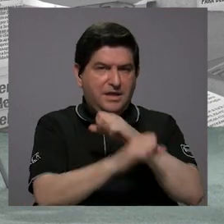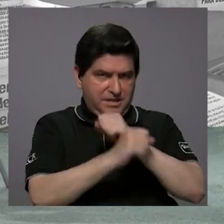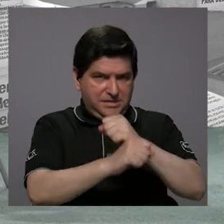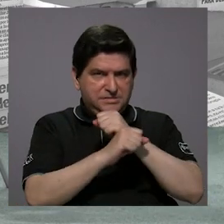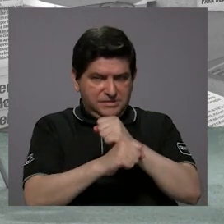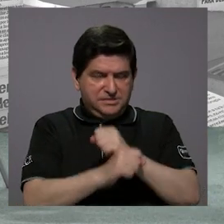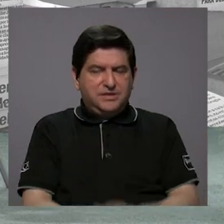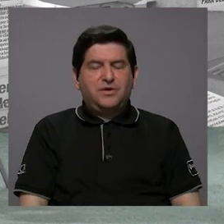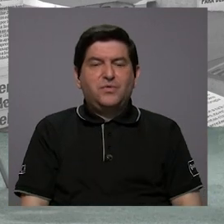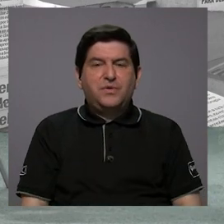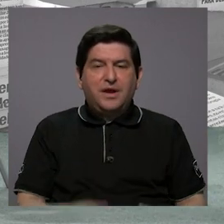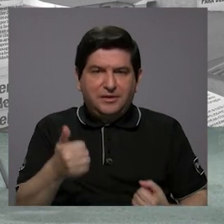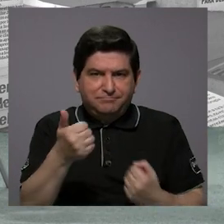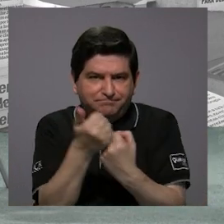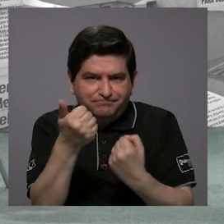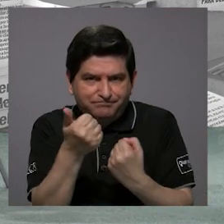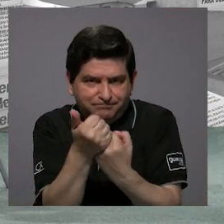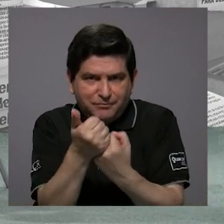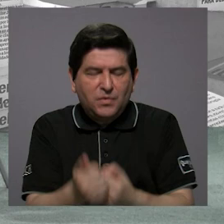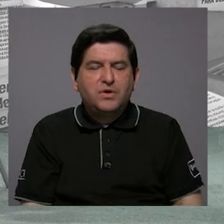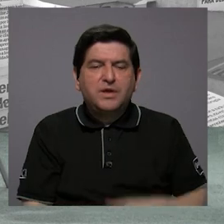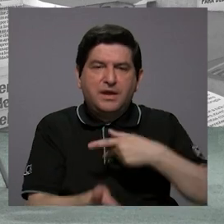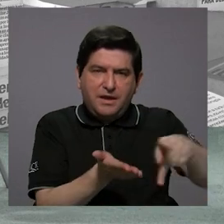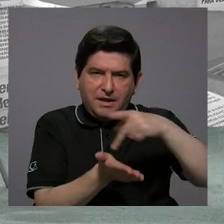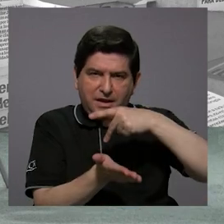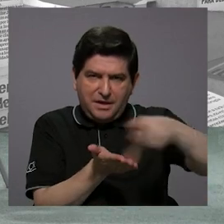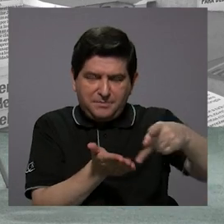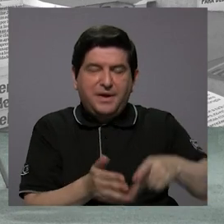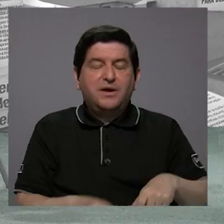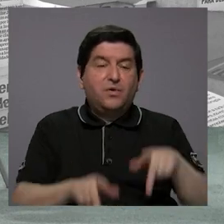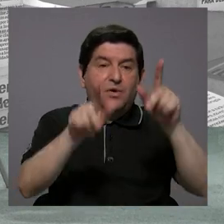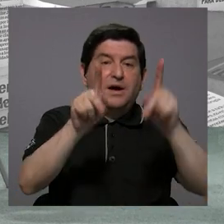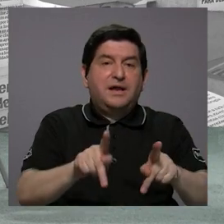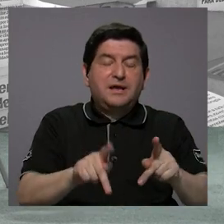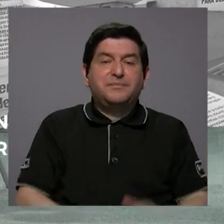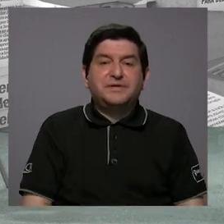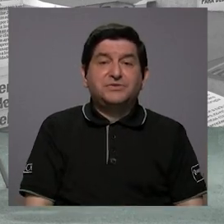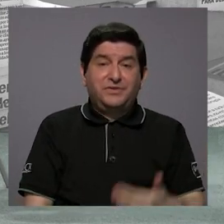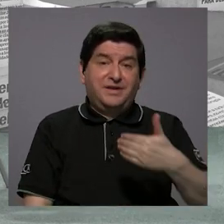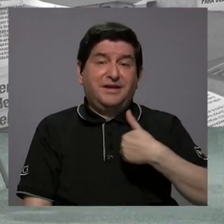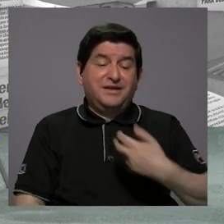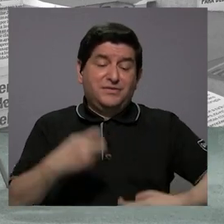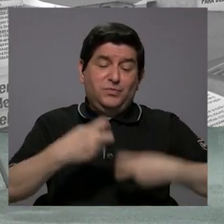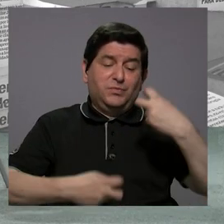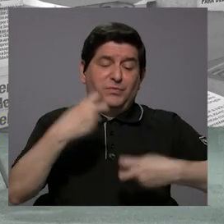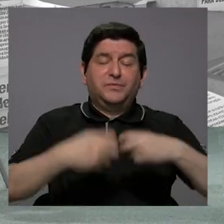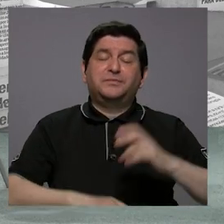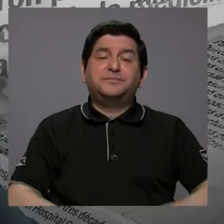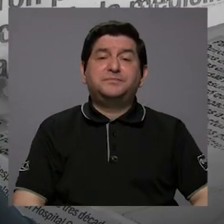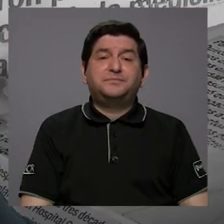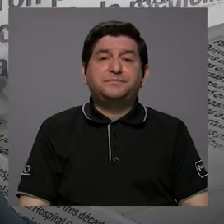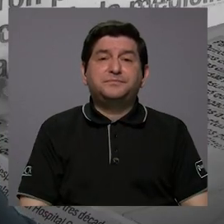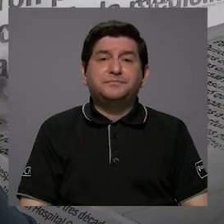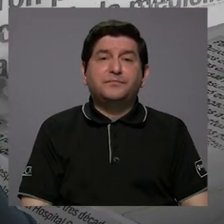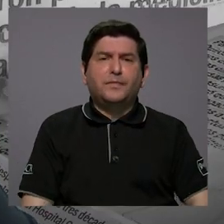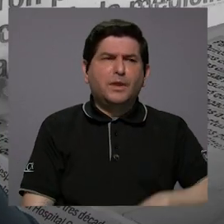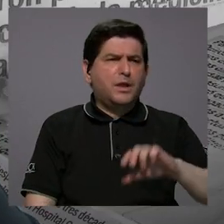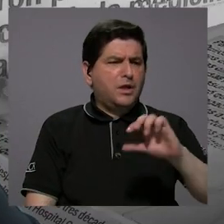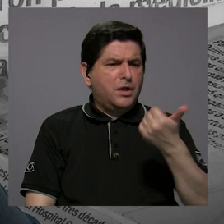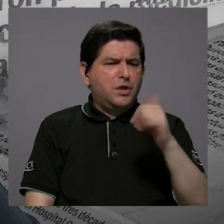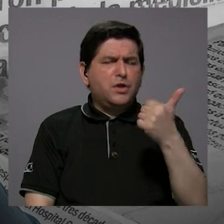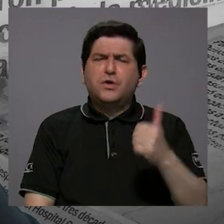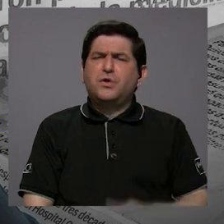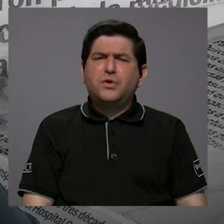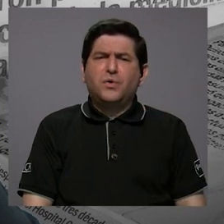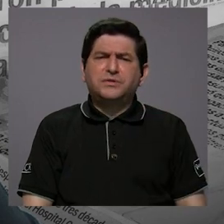sirva para responder de alguna forma una indemnización a la persona que tuvo ese problema. ¿Qué otras,